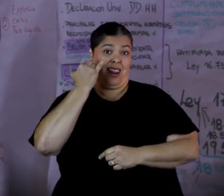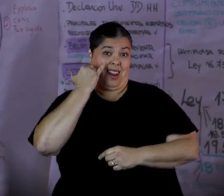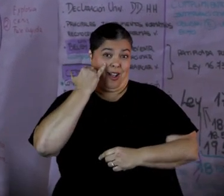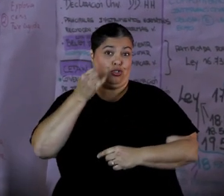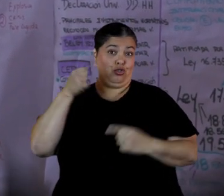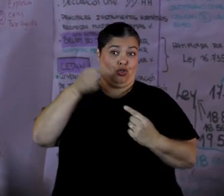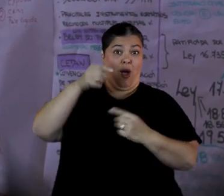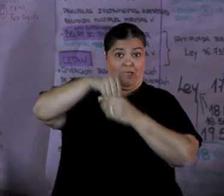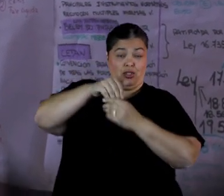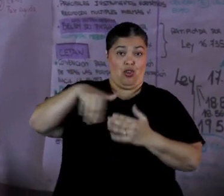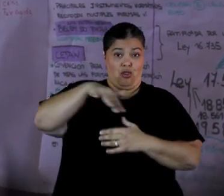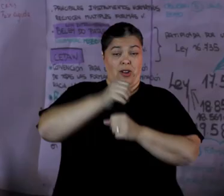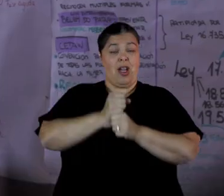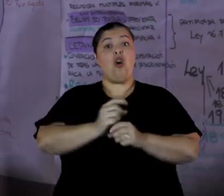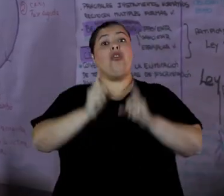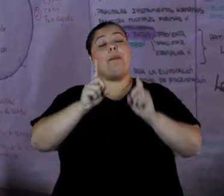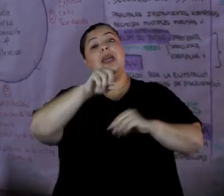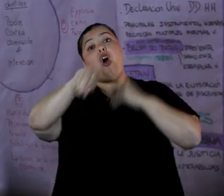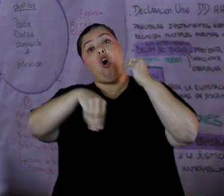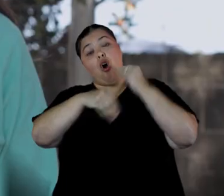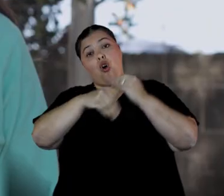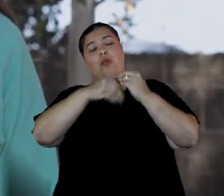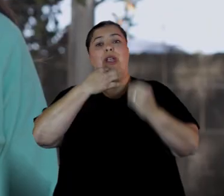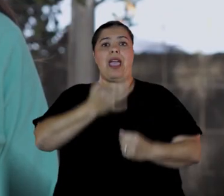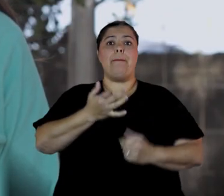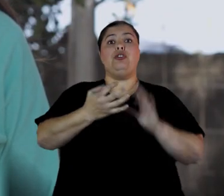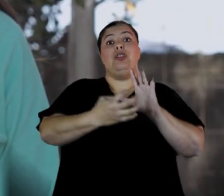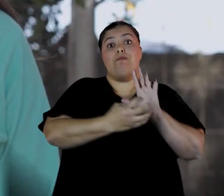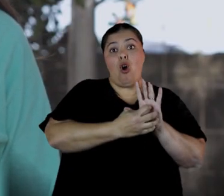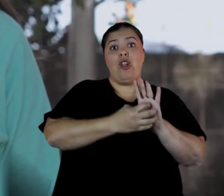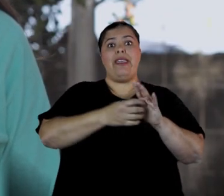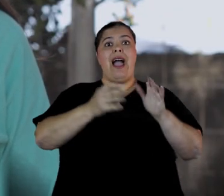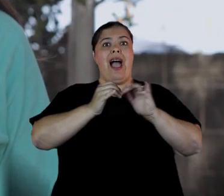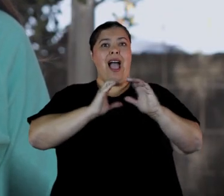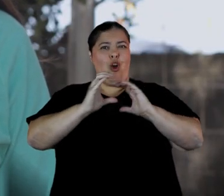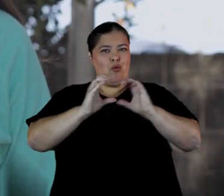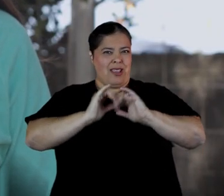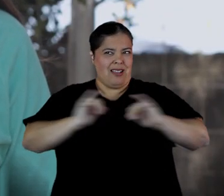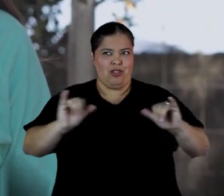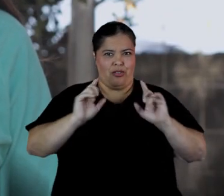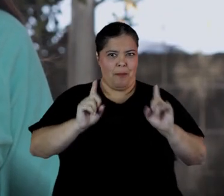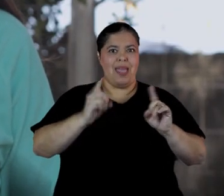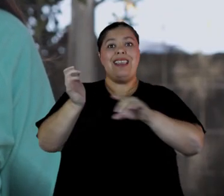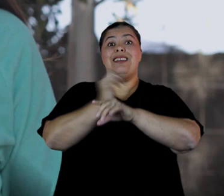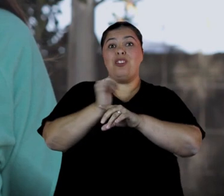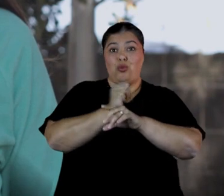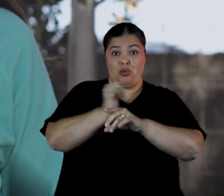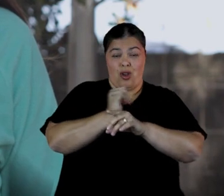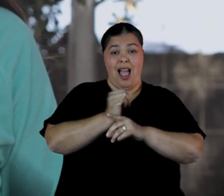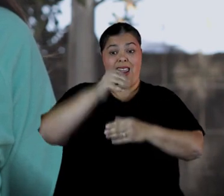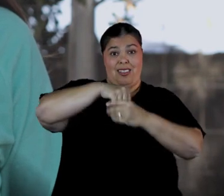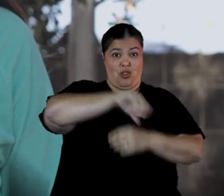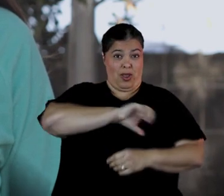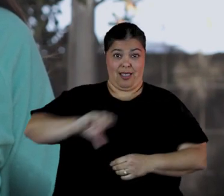violencia simbólica, la mediática, la comunitaria, la violencia institucional, que se da a nivel estatal y de manera muy